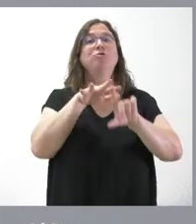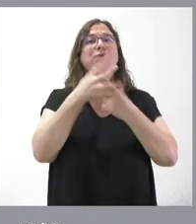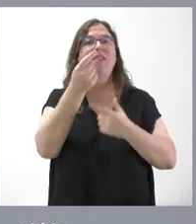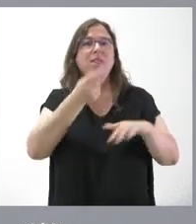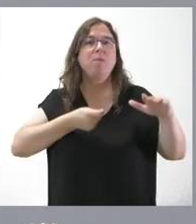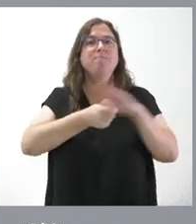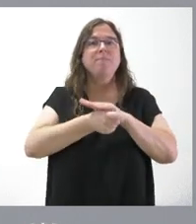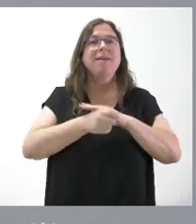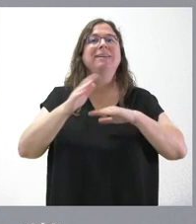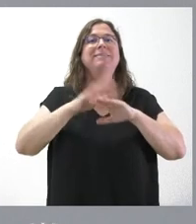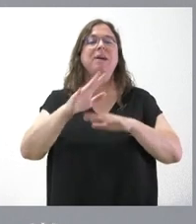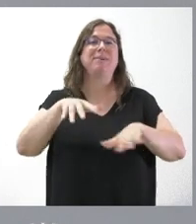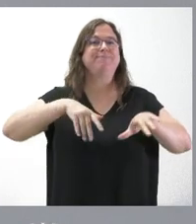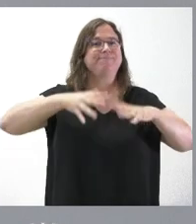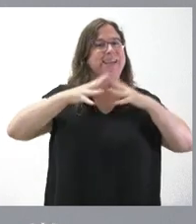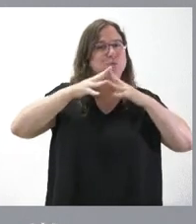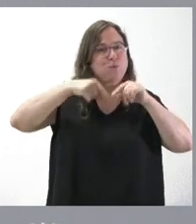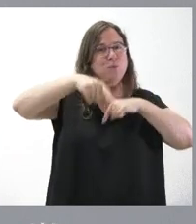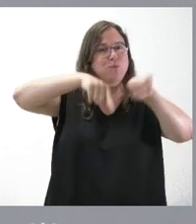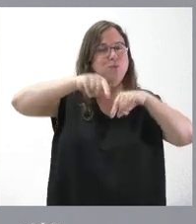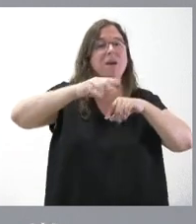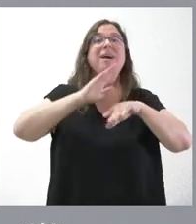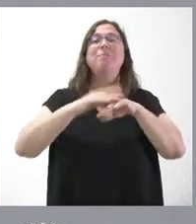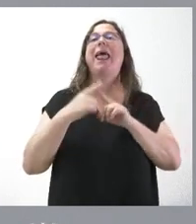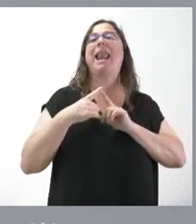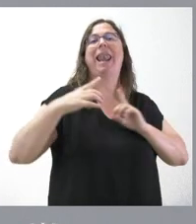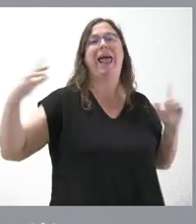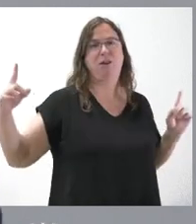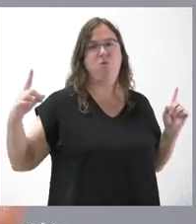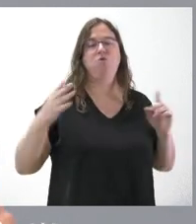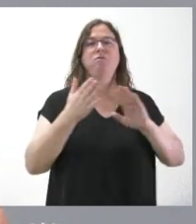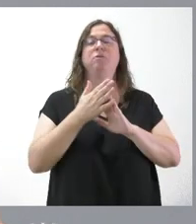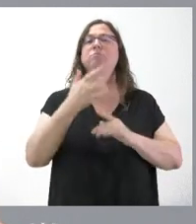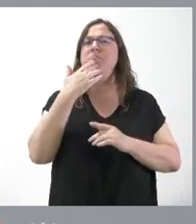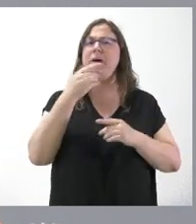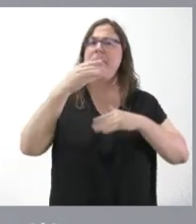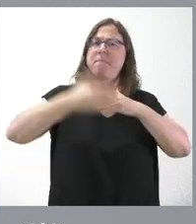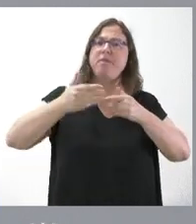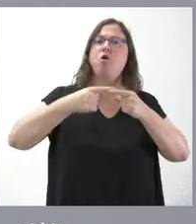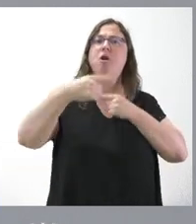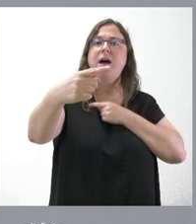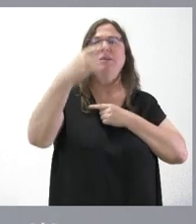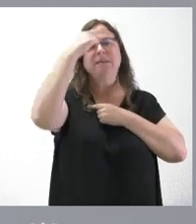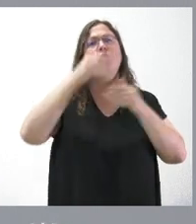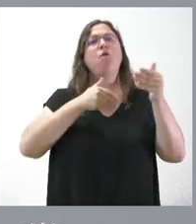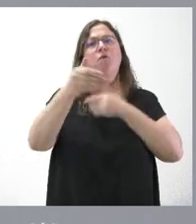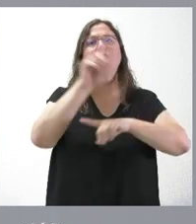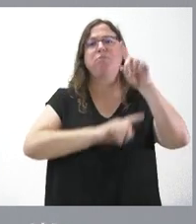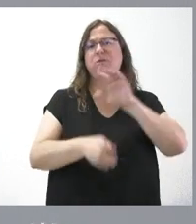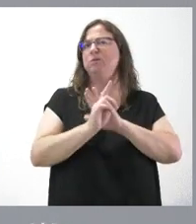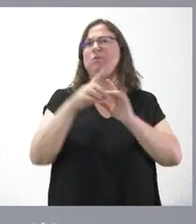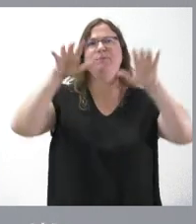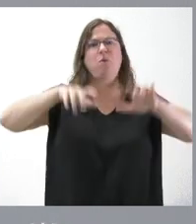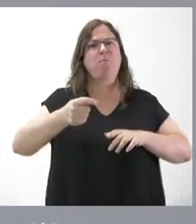en materia de infraestructuras son inversiones pensando en el medio y largo plazo. Sabemos que es un problema que va a seguir en el futuro con nosotros el de la sequía